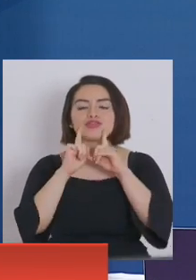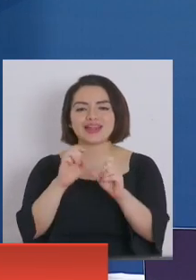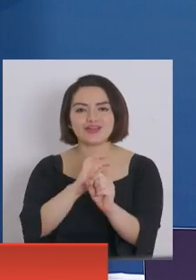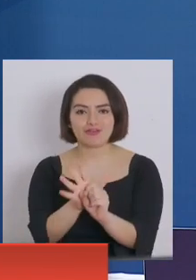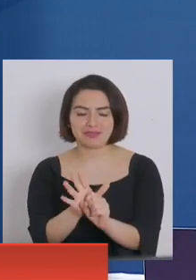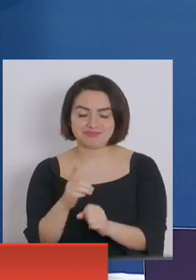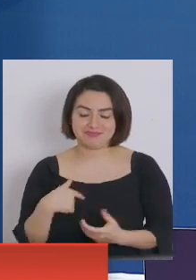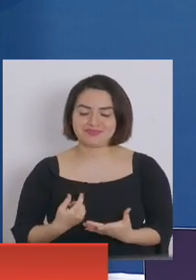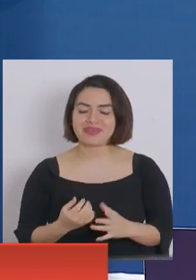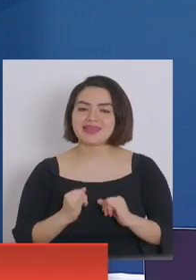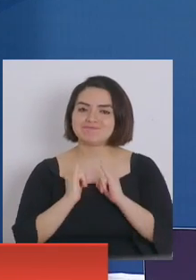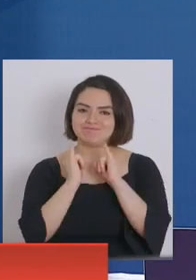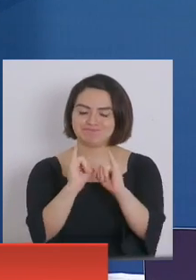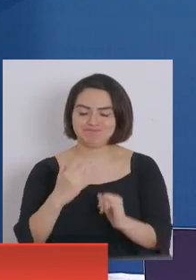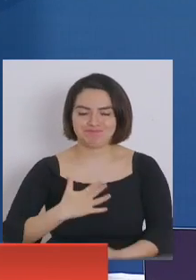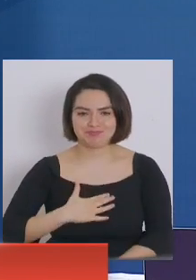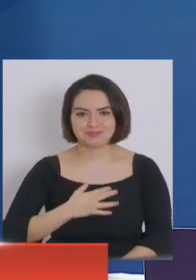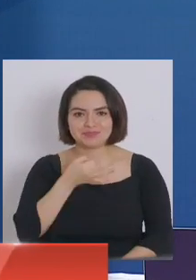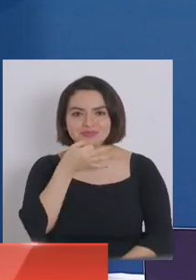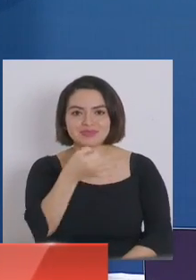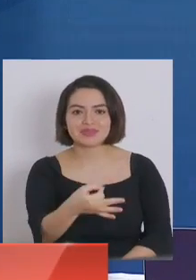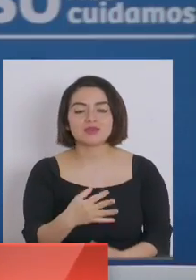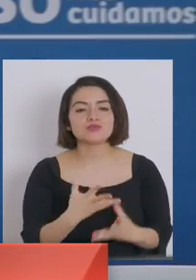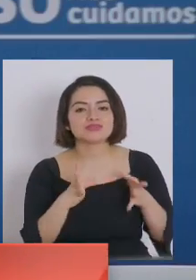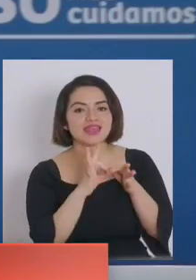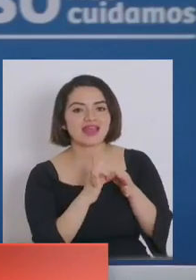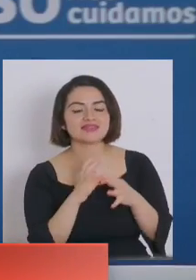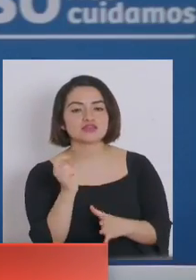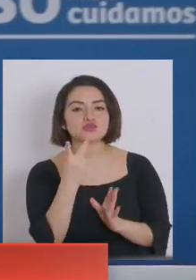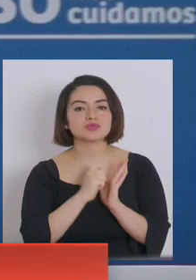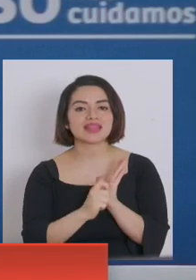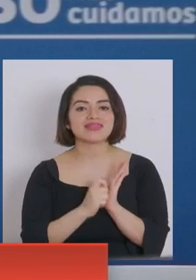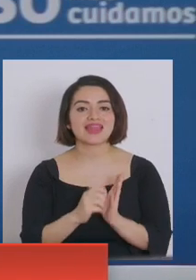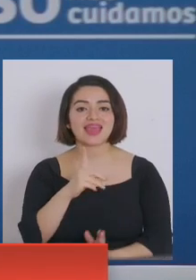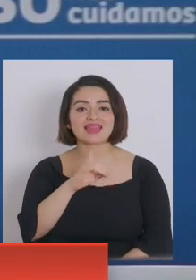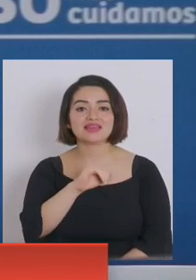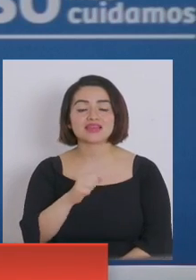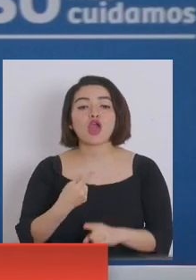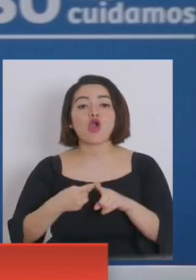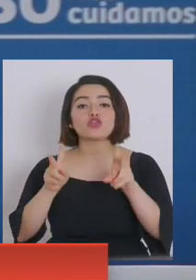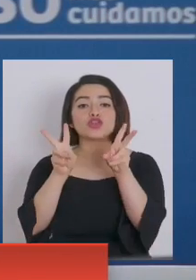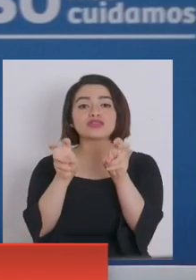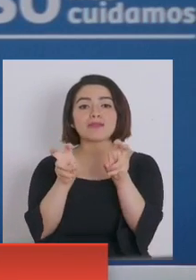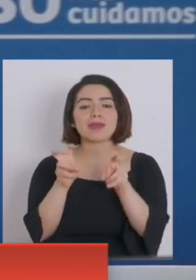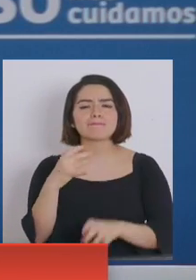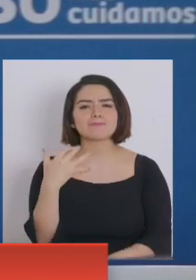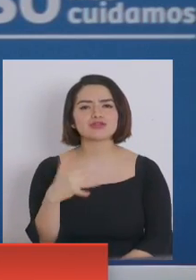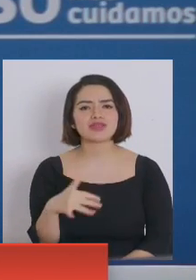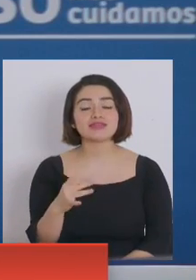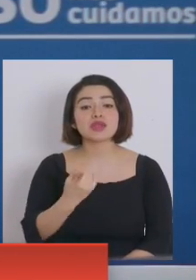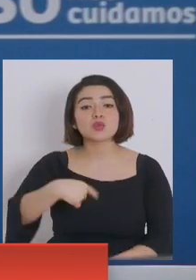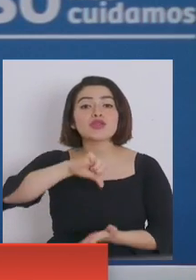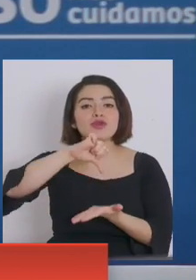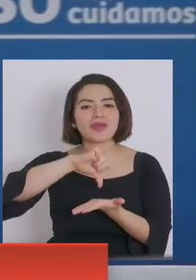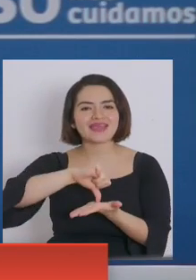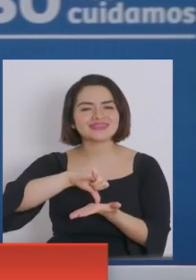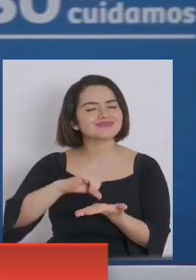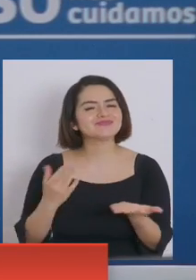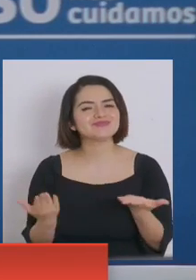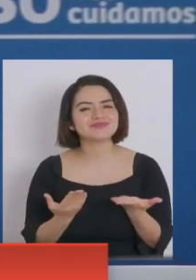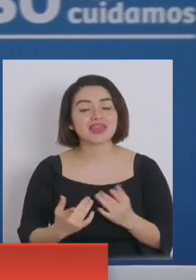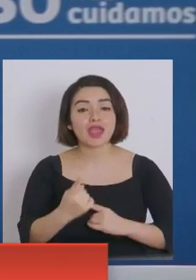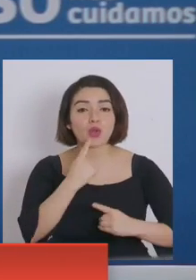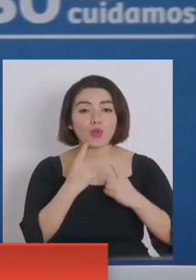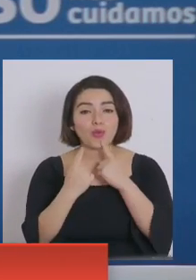por mi parte, Ministro. Muchas gracias, subsecretaria Daza. Otro tema muy importante para nuestro país es la